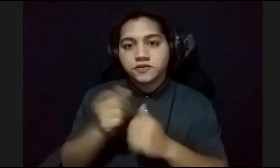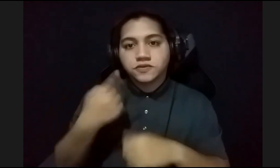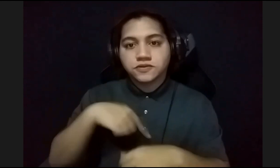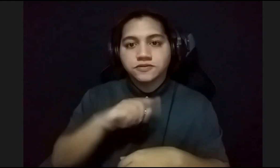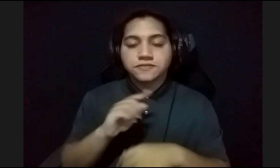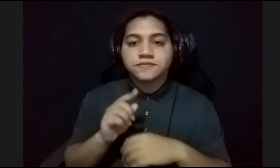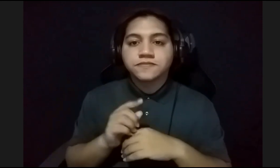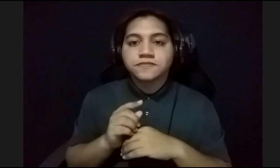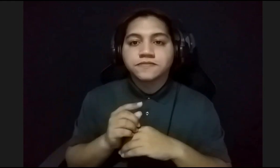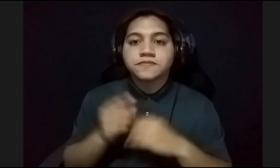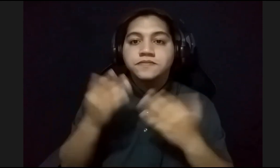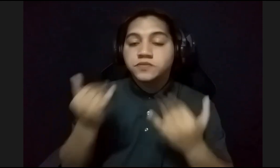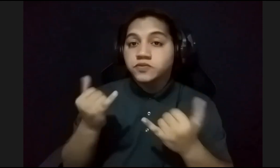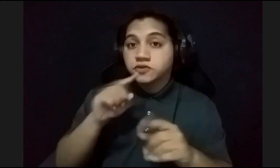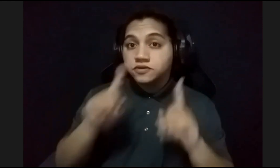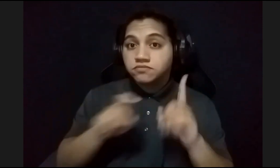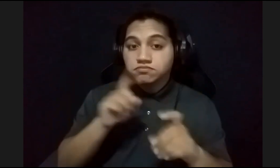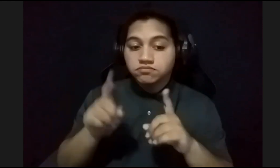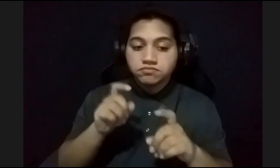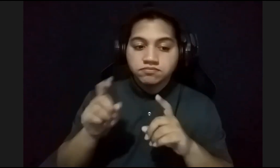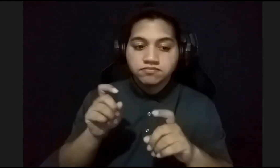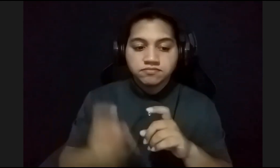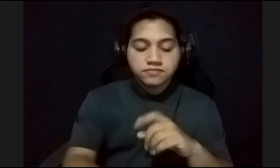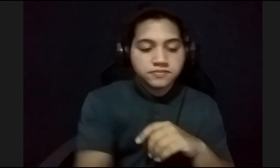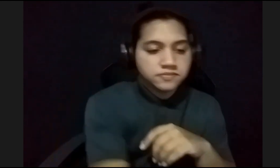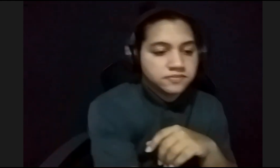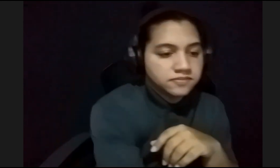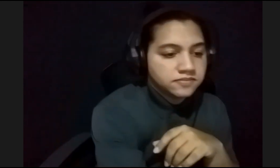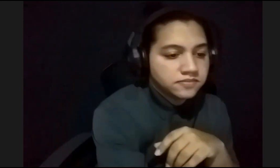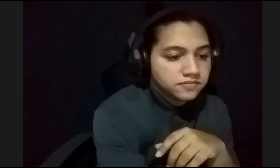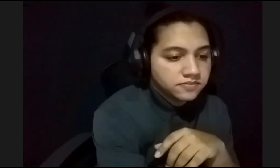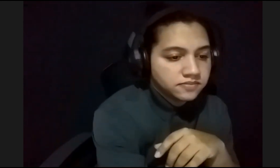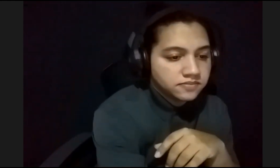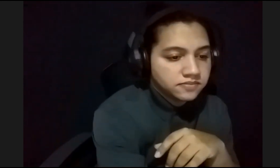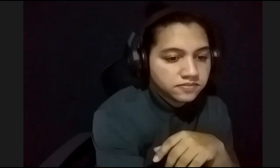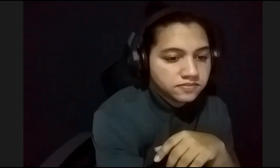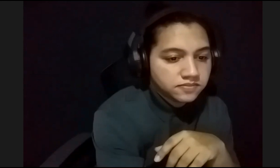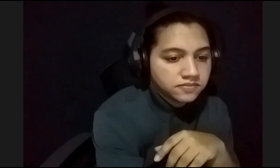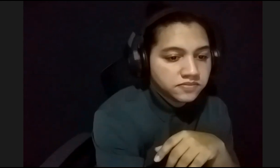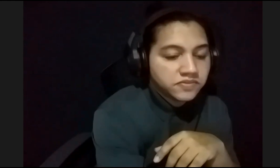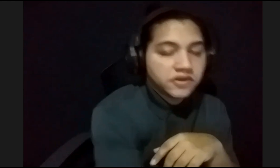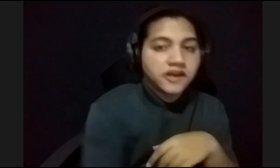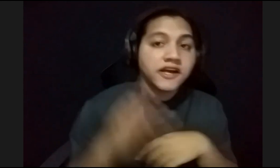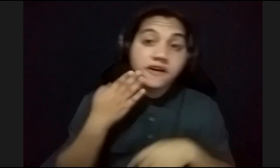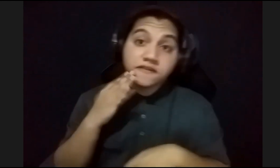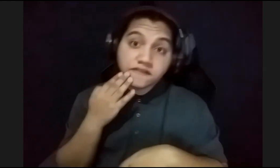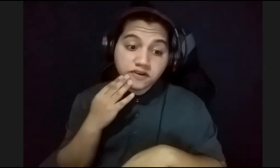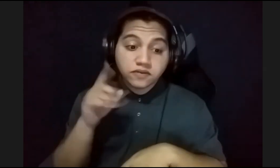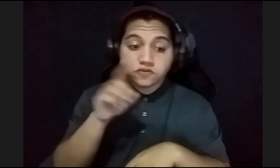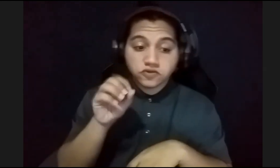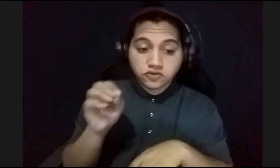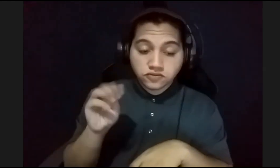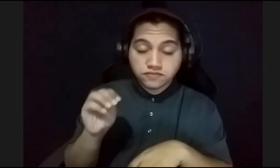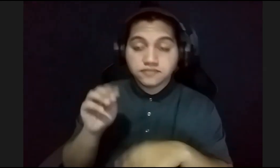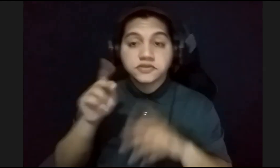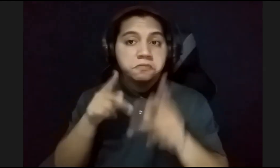daremos paso a las preguntas tanto en Facebook como en Zoom. Si algunas personas que estén en Zoom desean hacer preguntas